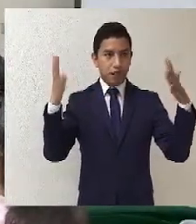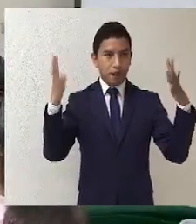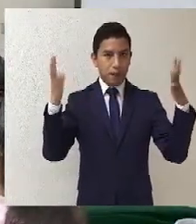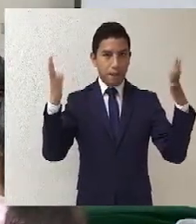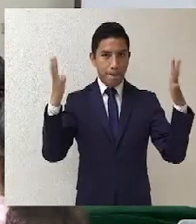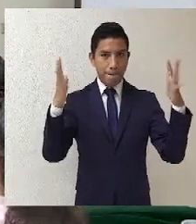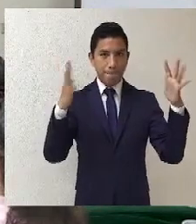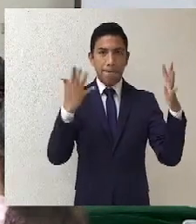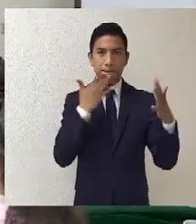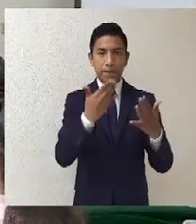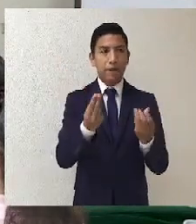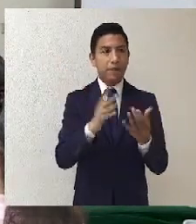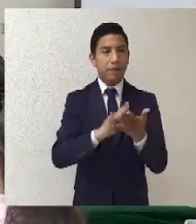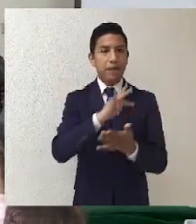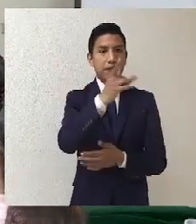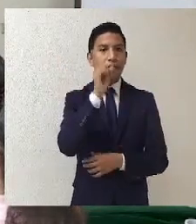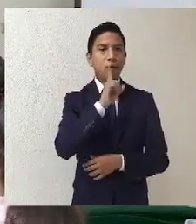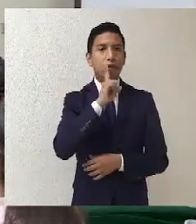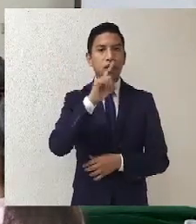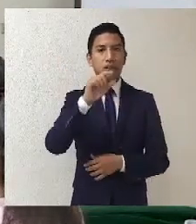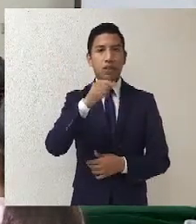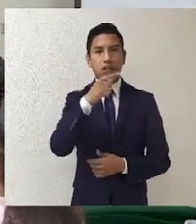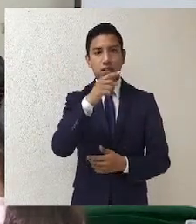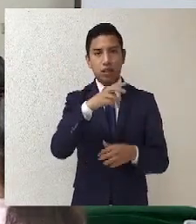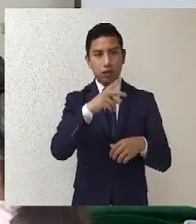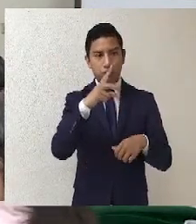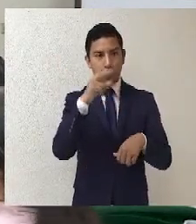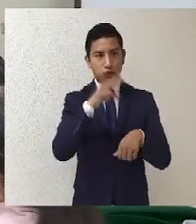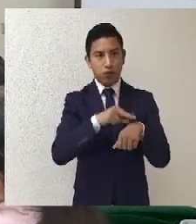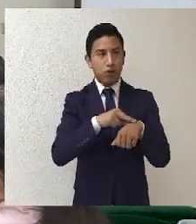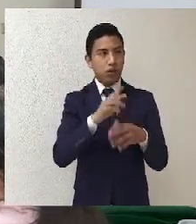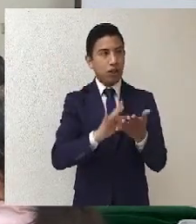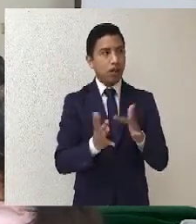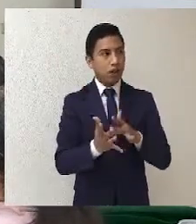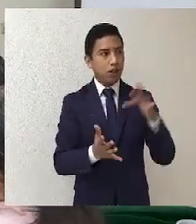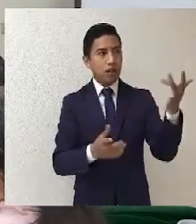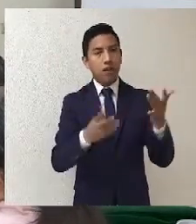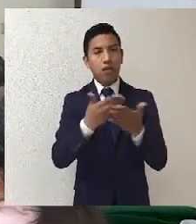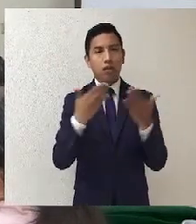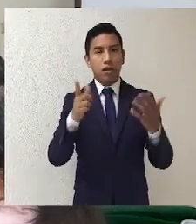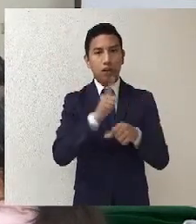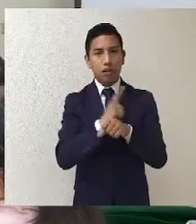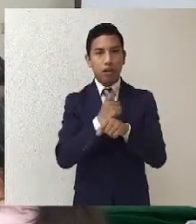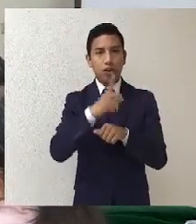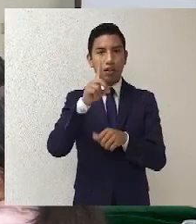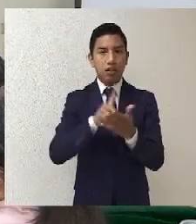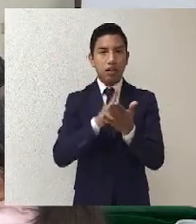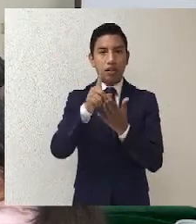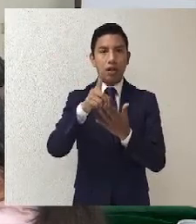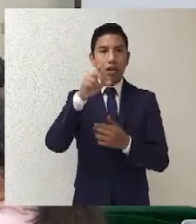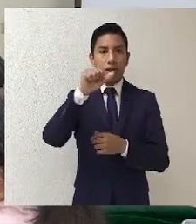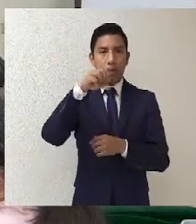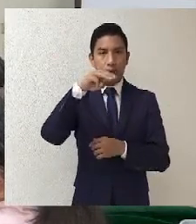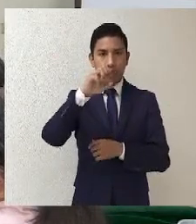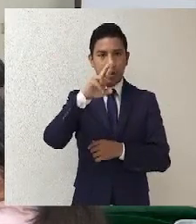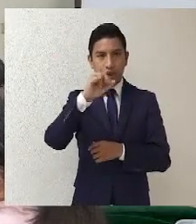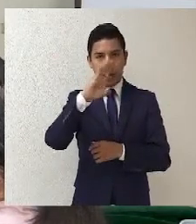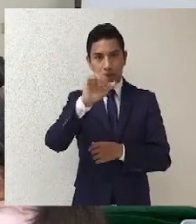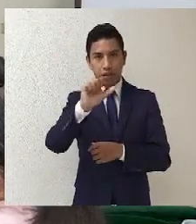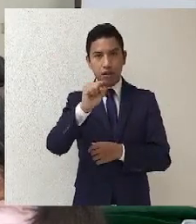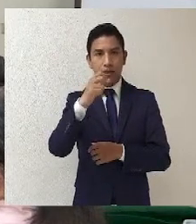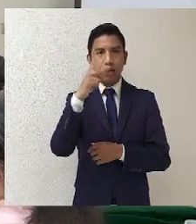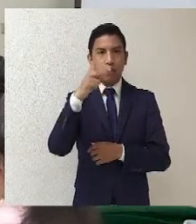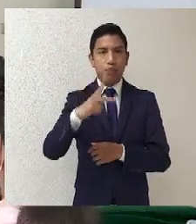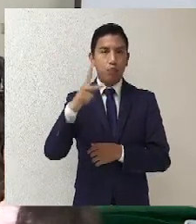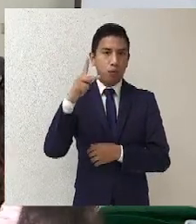Muchas gracias, doctora Valdés. Nuestro ponente es licenciado en Derecho por la Universidad de las Américas Puebla. Cuenta con